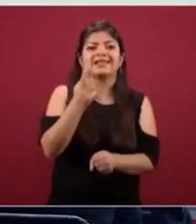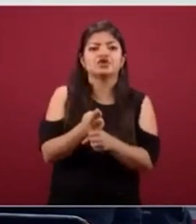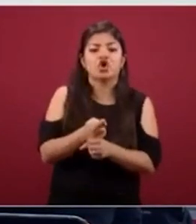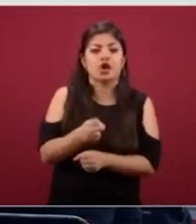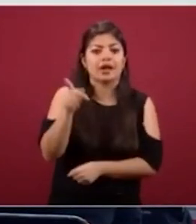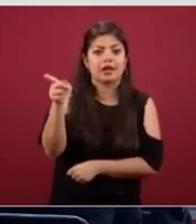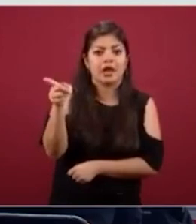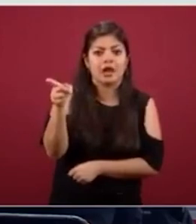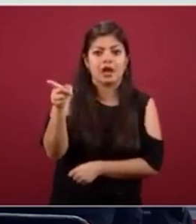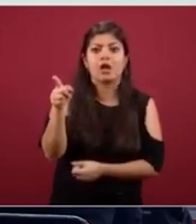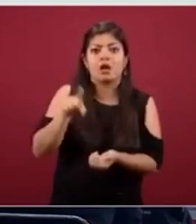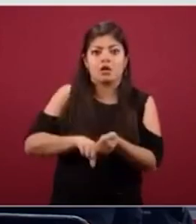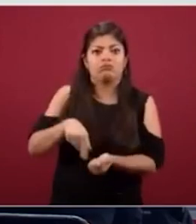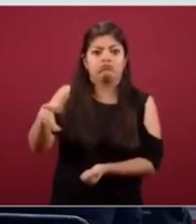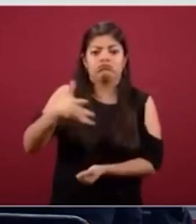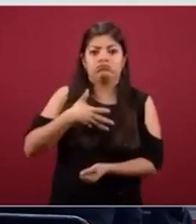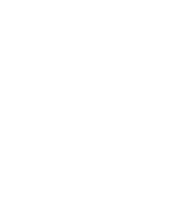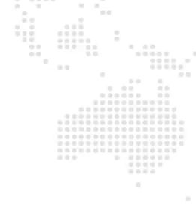directo a la gente.